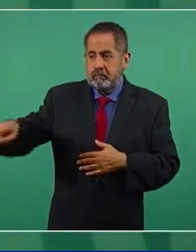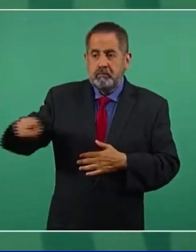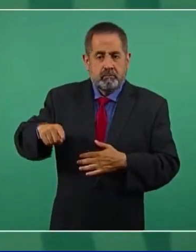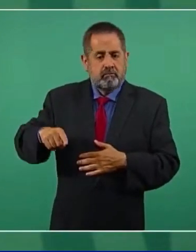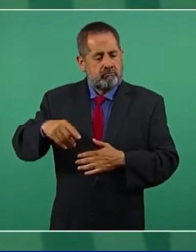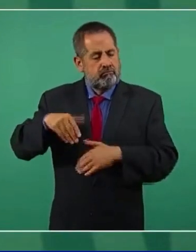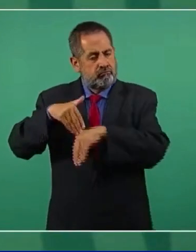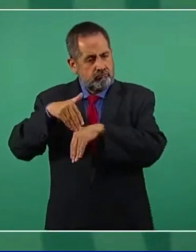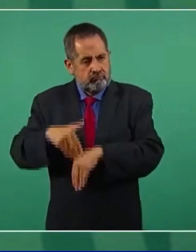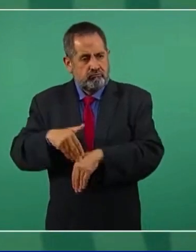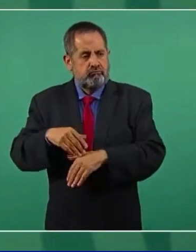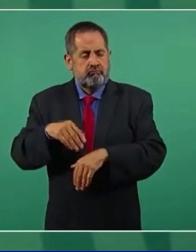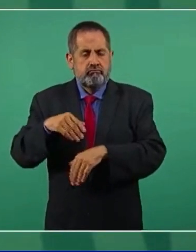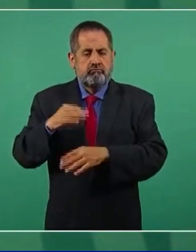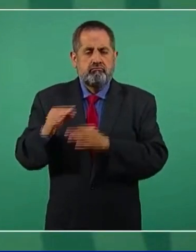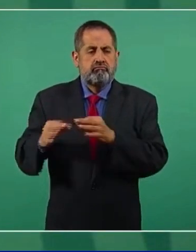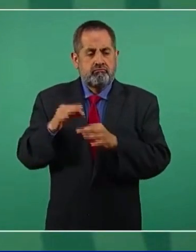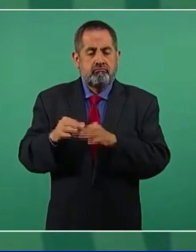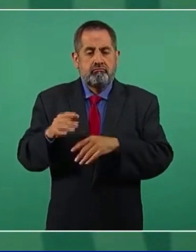la vida.